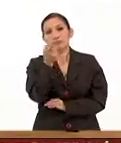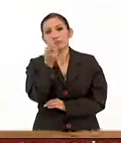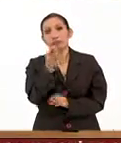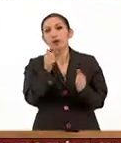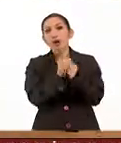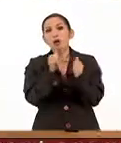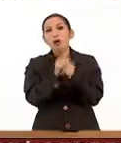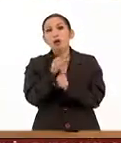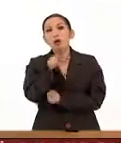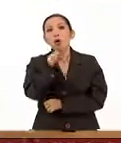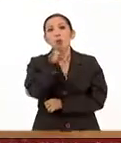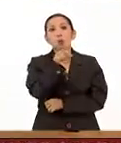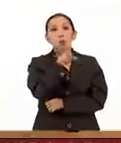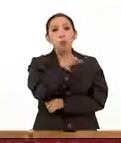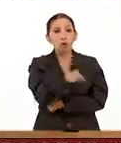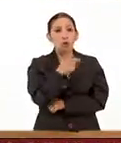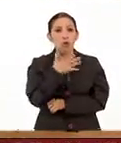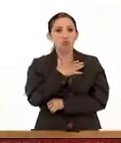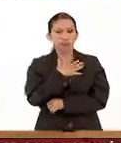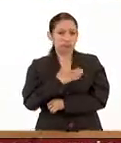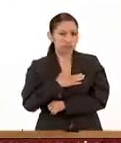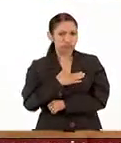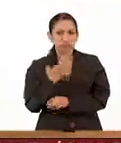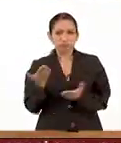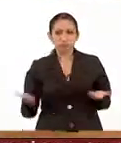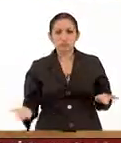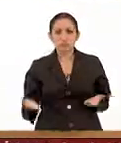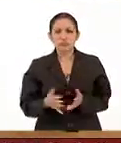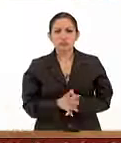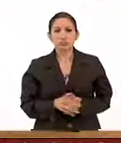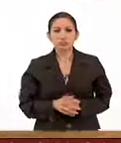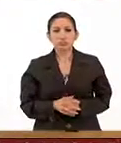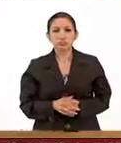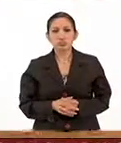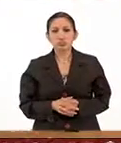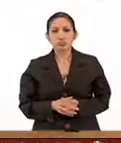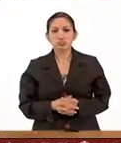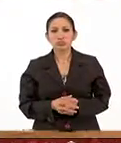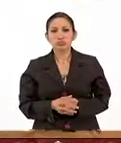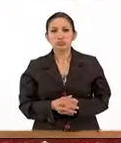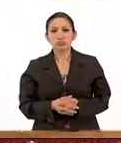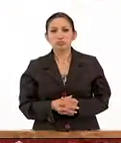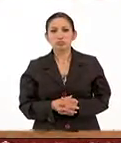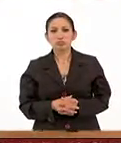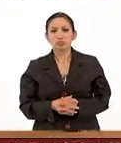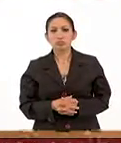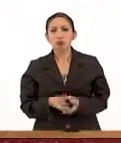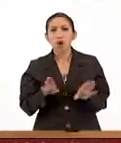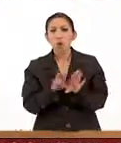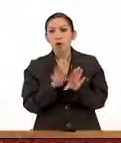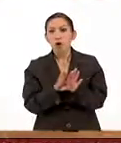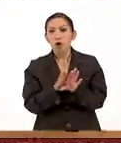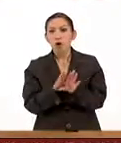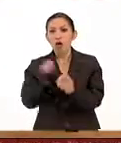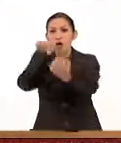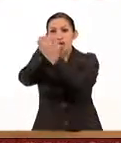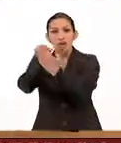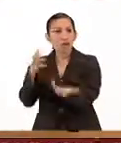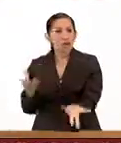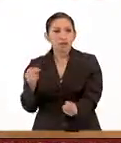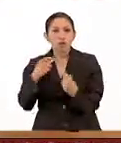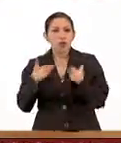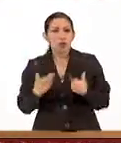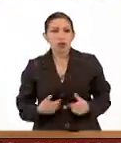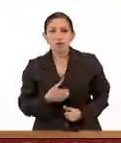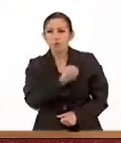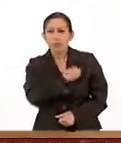con la justicia, los aspectos que no invadan, dañen la salud